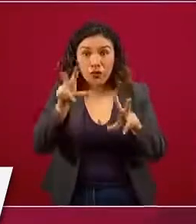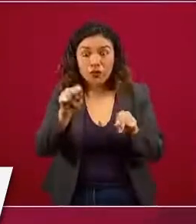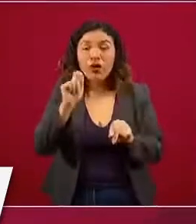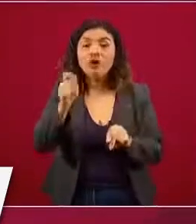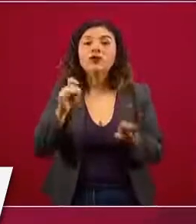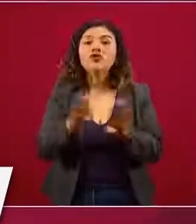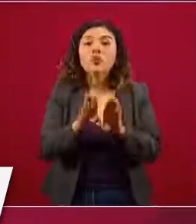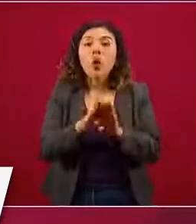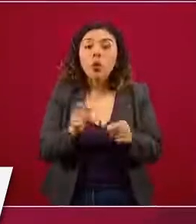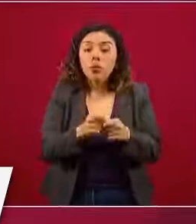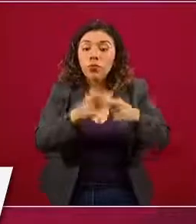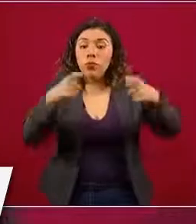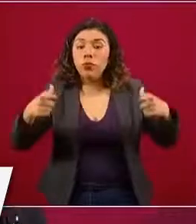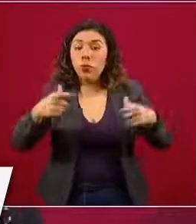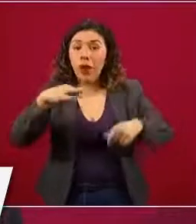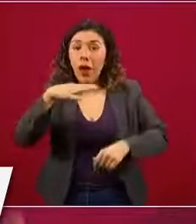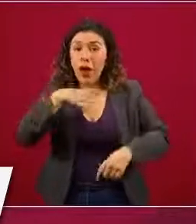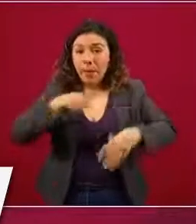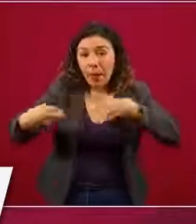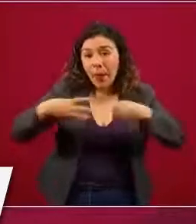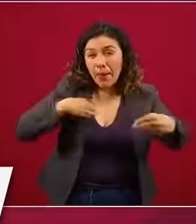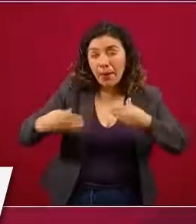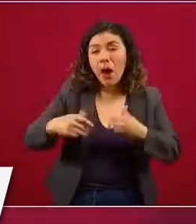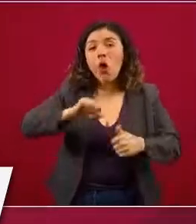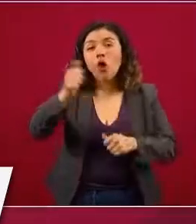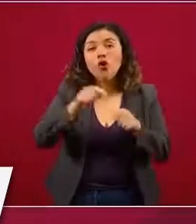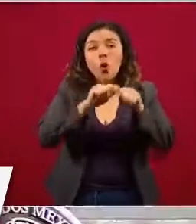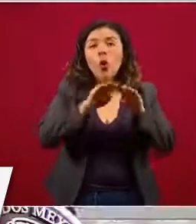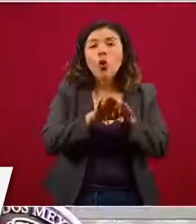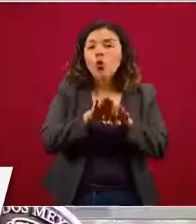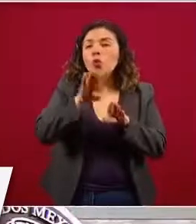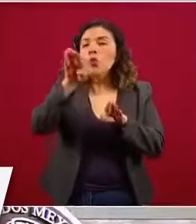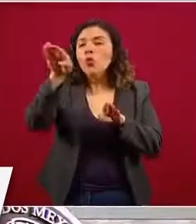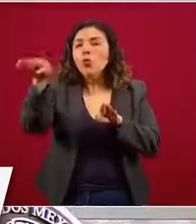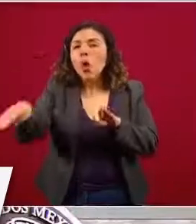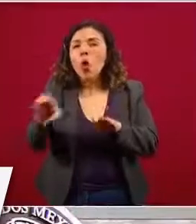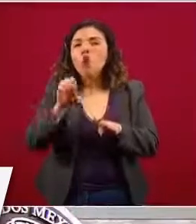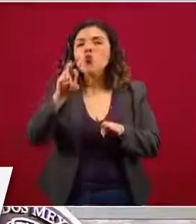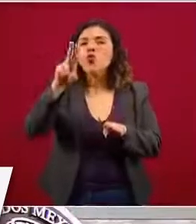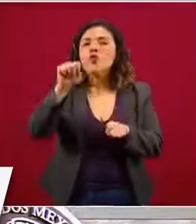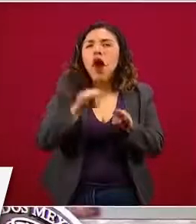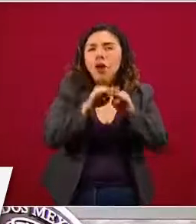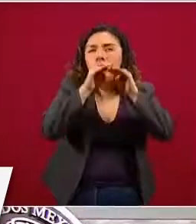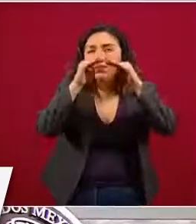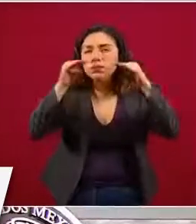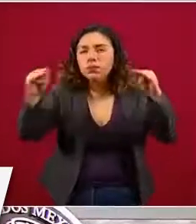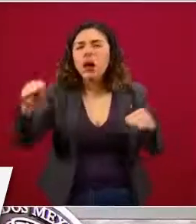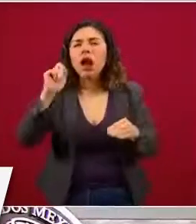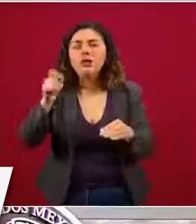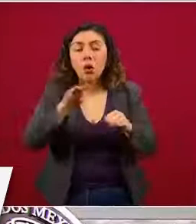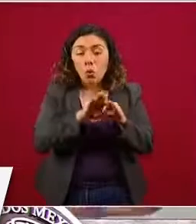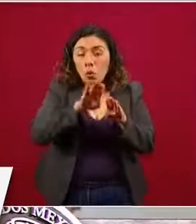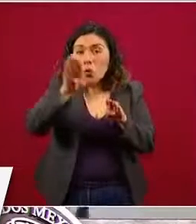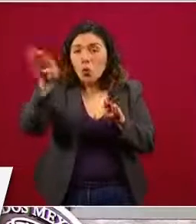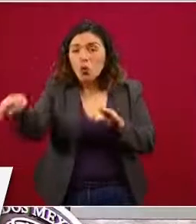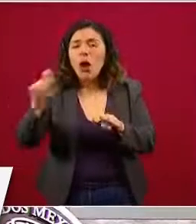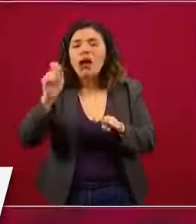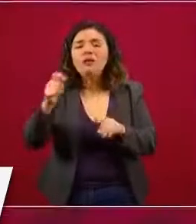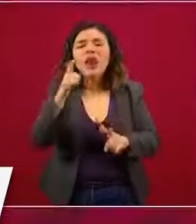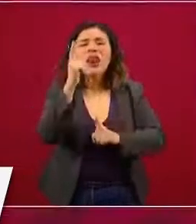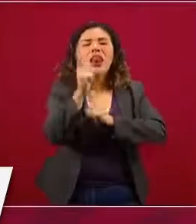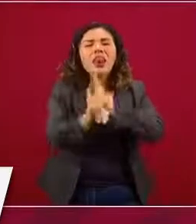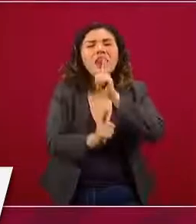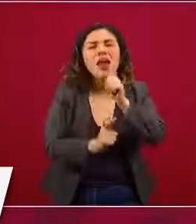crecimiento de la epidemia con el aplanamiento de la curva. El aplanamiento de la curva es que hemos tenido una enfermedad, una epidemia